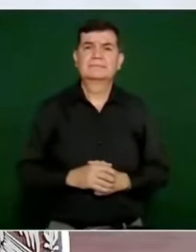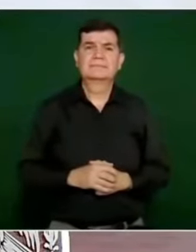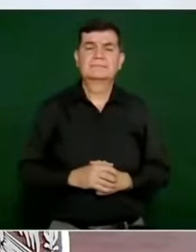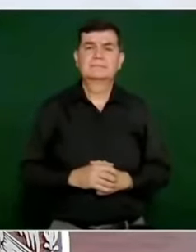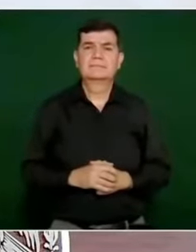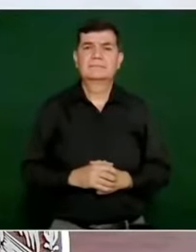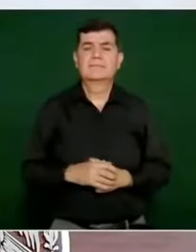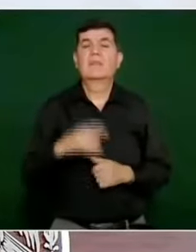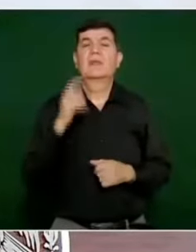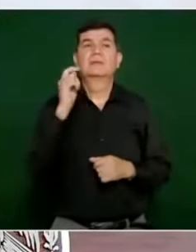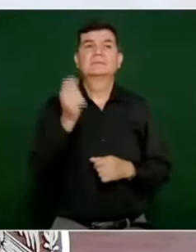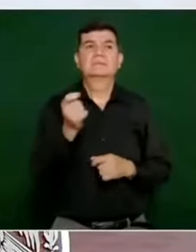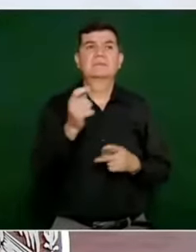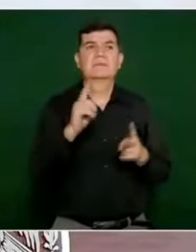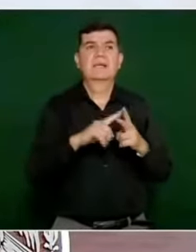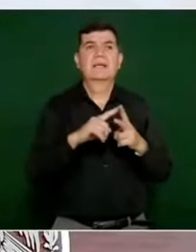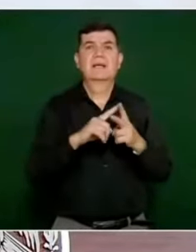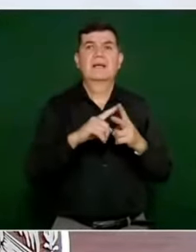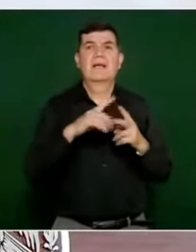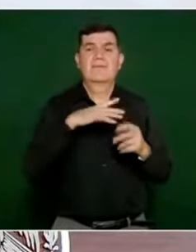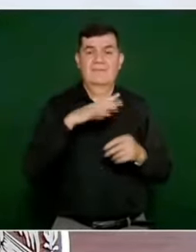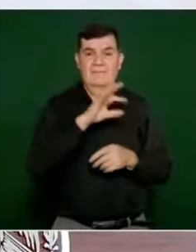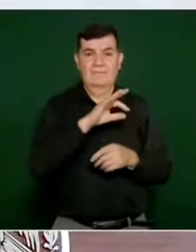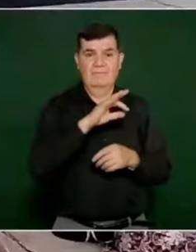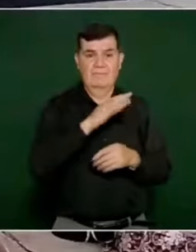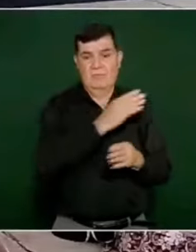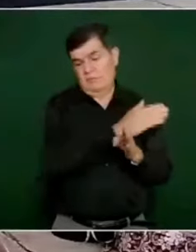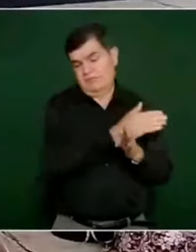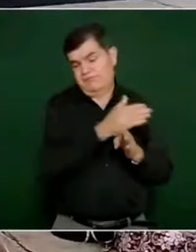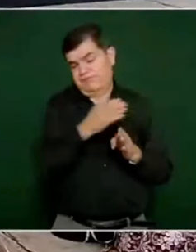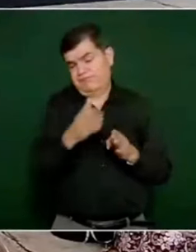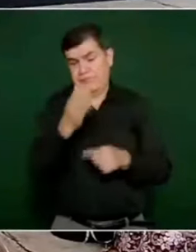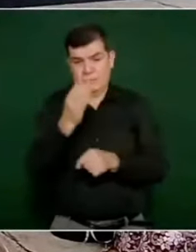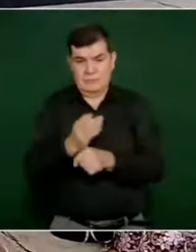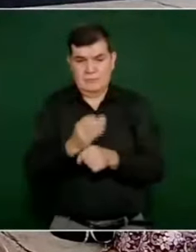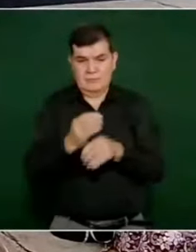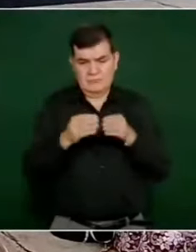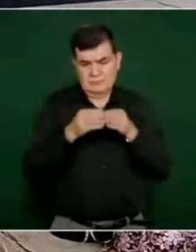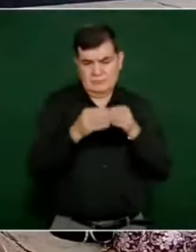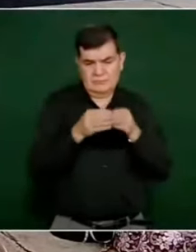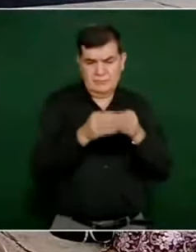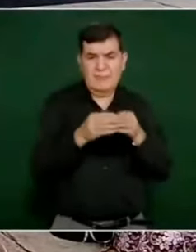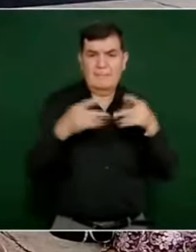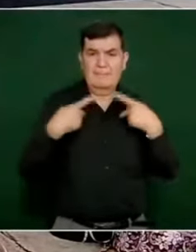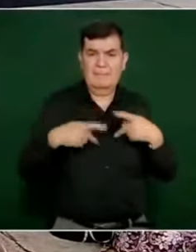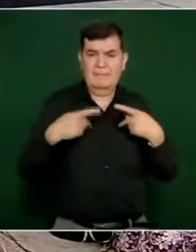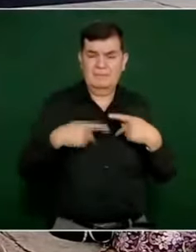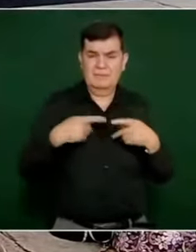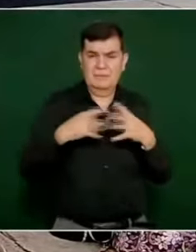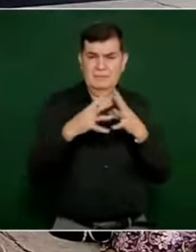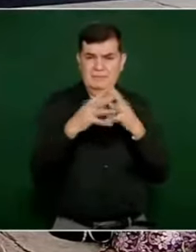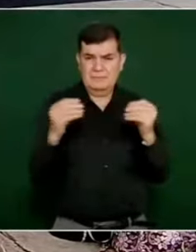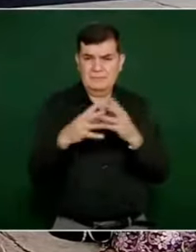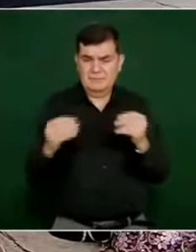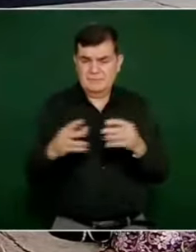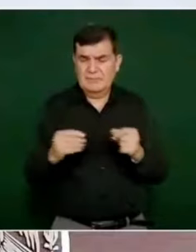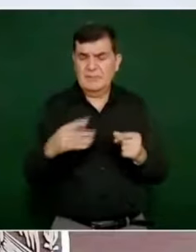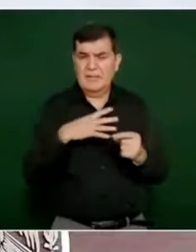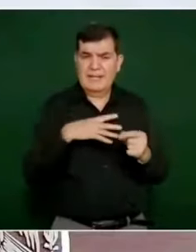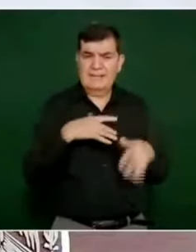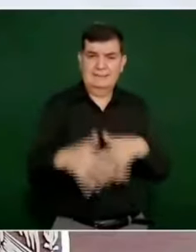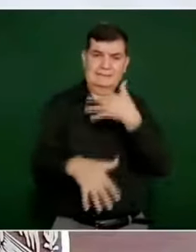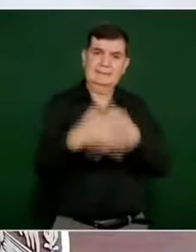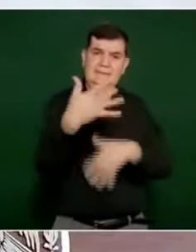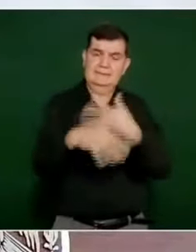En lo que se lleva a la fecha, embarcaciones con personas desaparecidas, tenemos